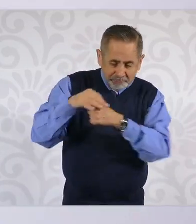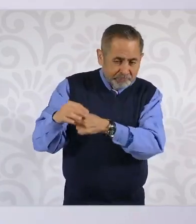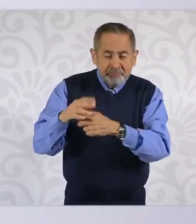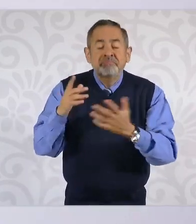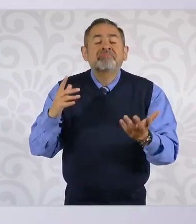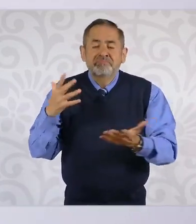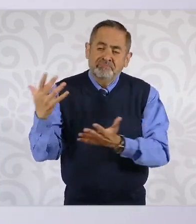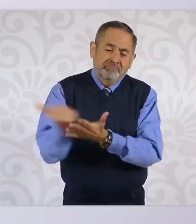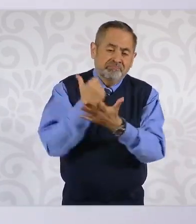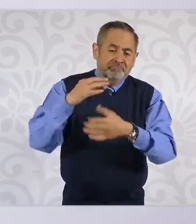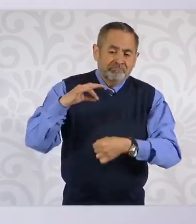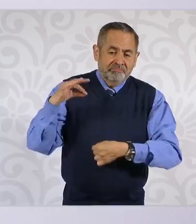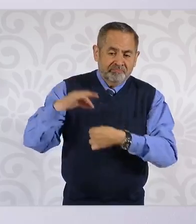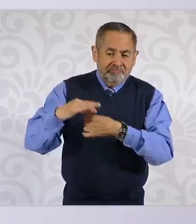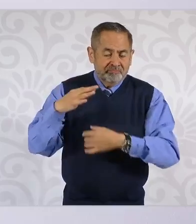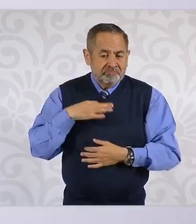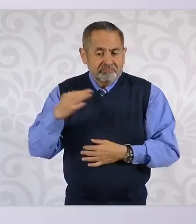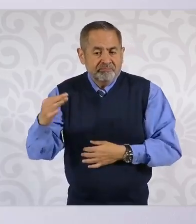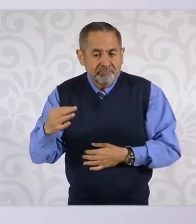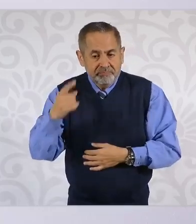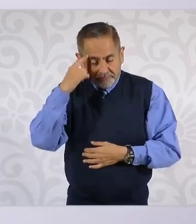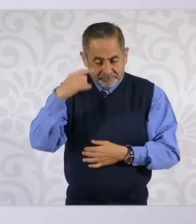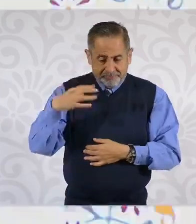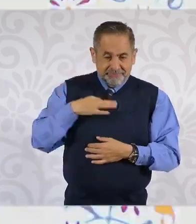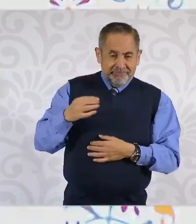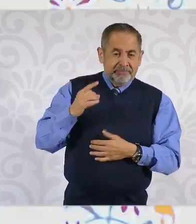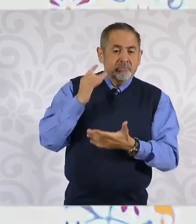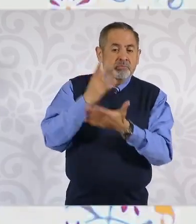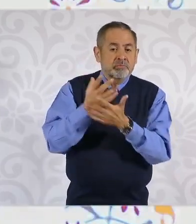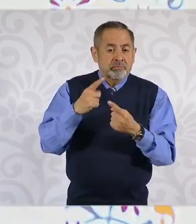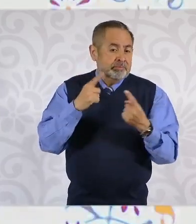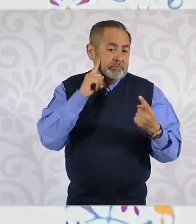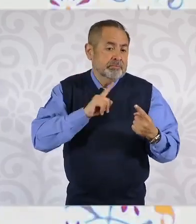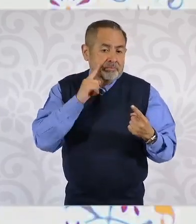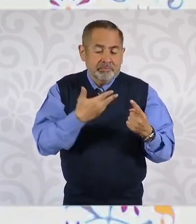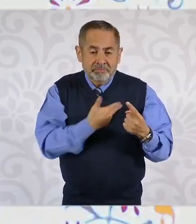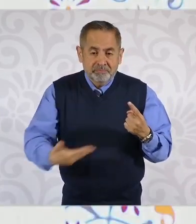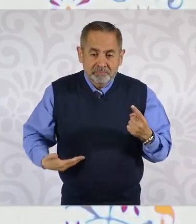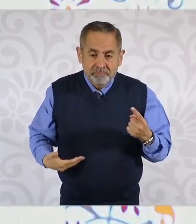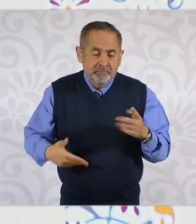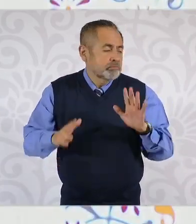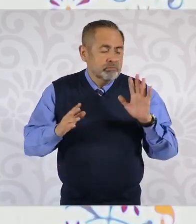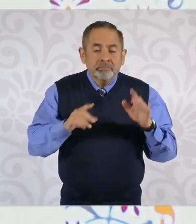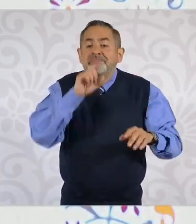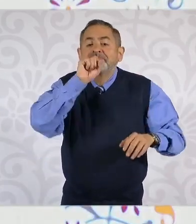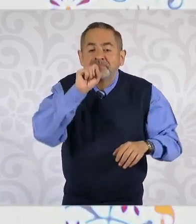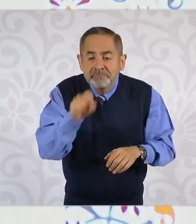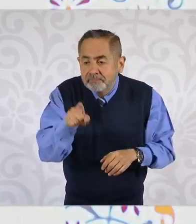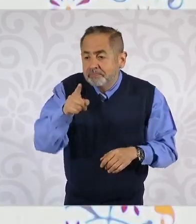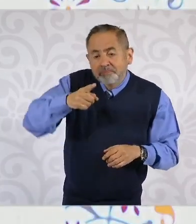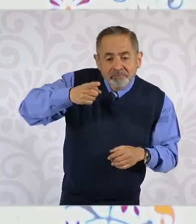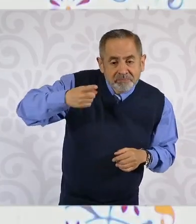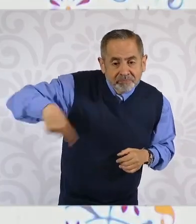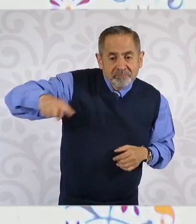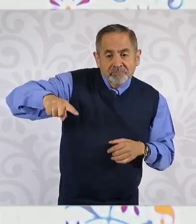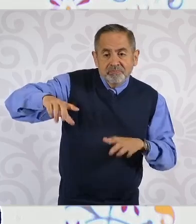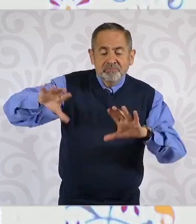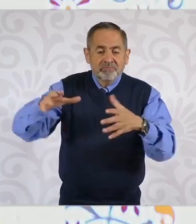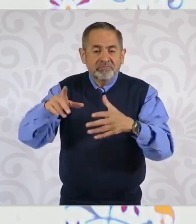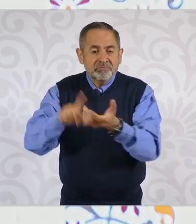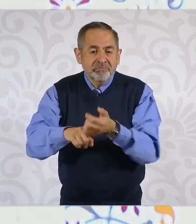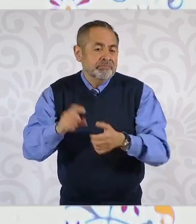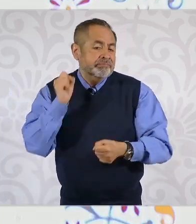no solamente se eligieron, se eligió a la presidenta de la República, sino que se eligieron